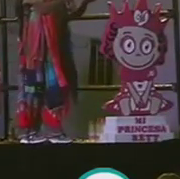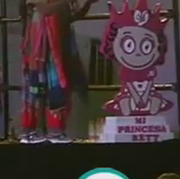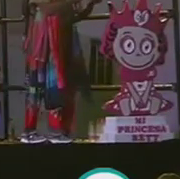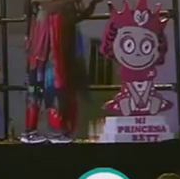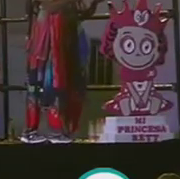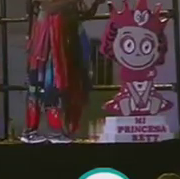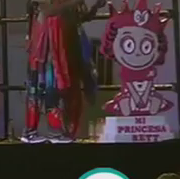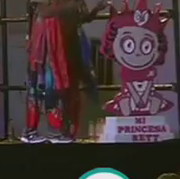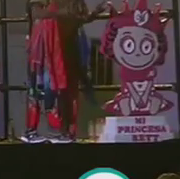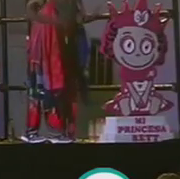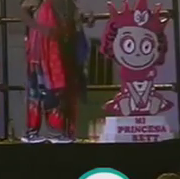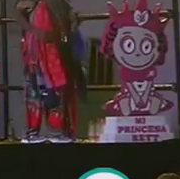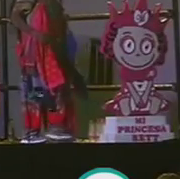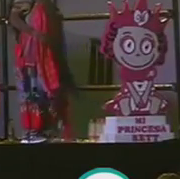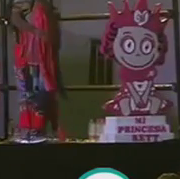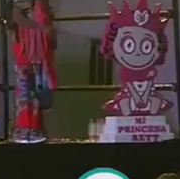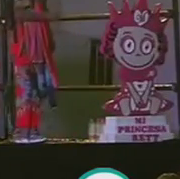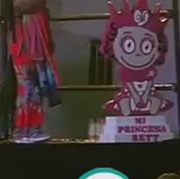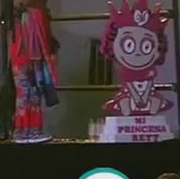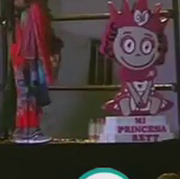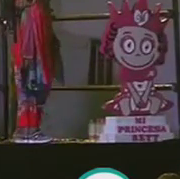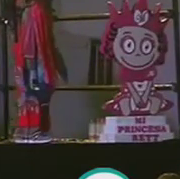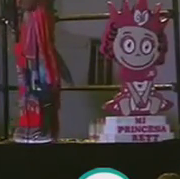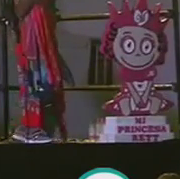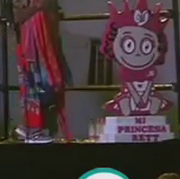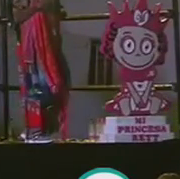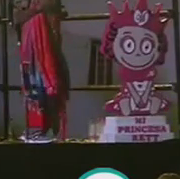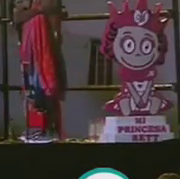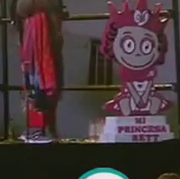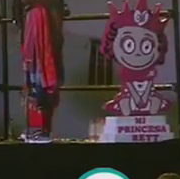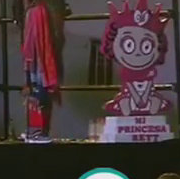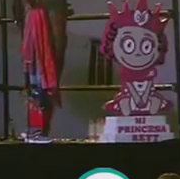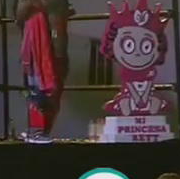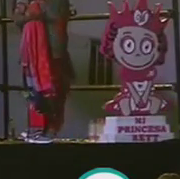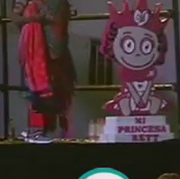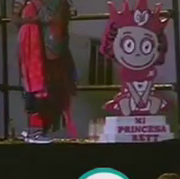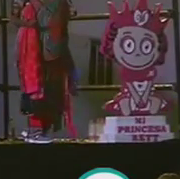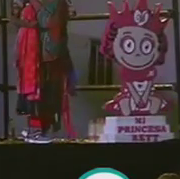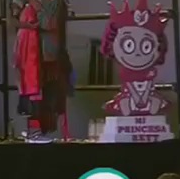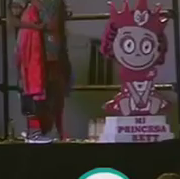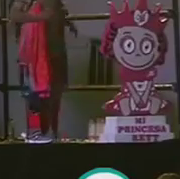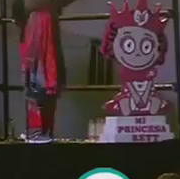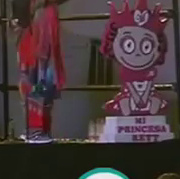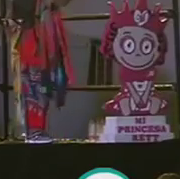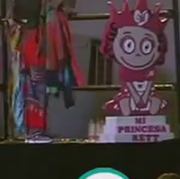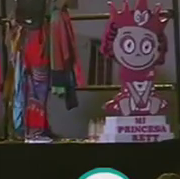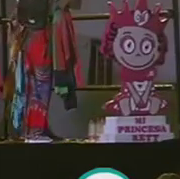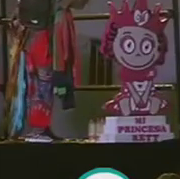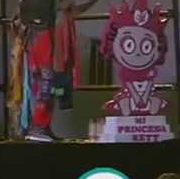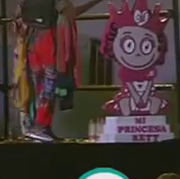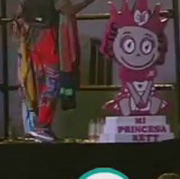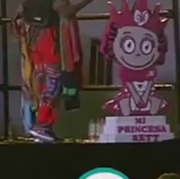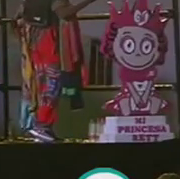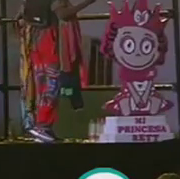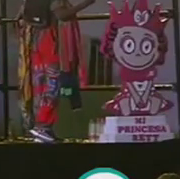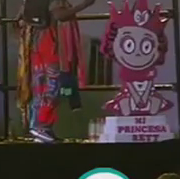ideita más discreta. Yo me conformo este año, te juro que no te engaño, con que se aprendan